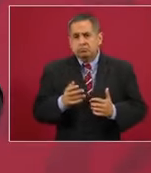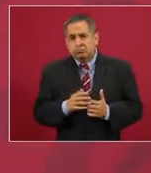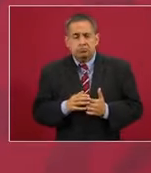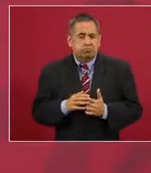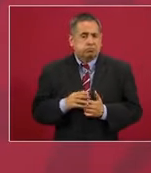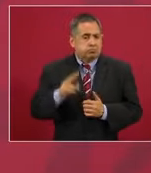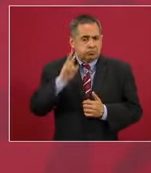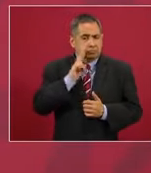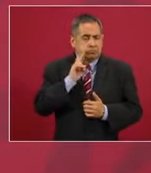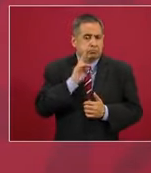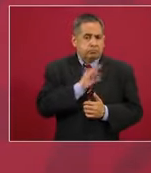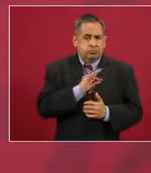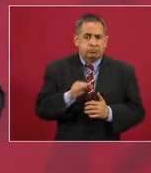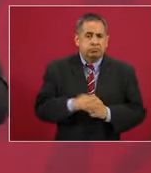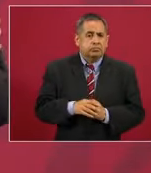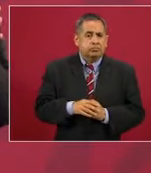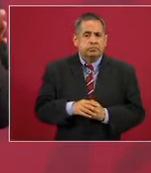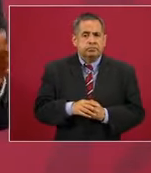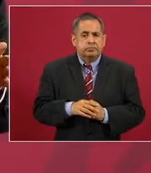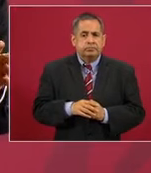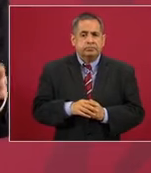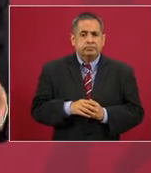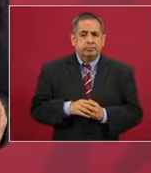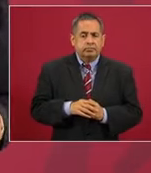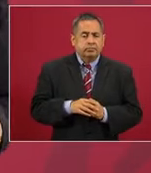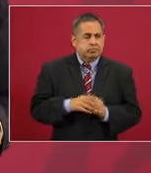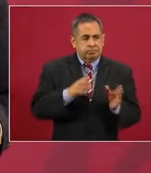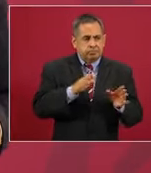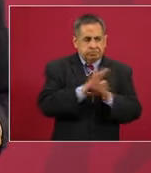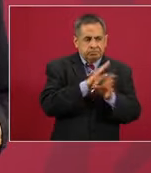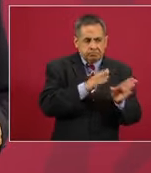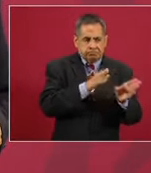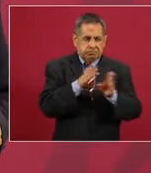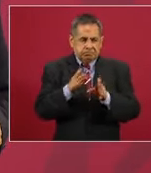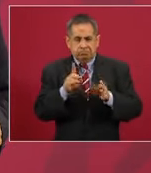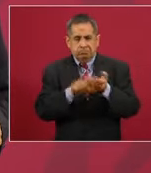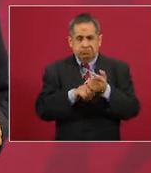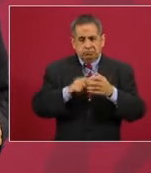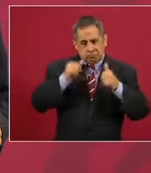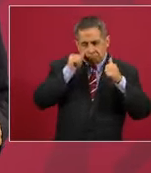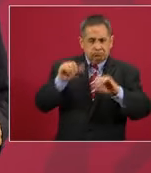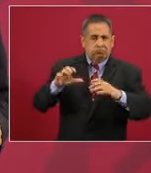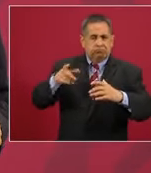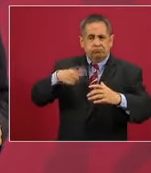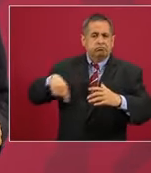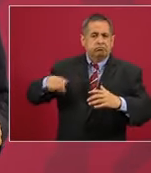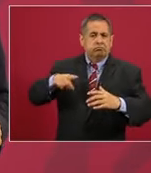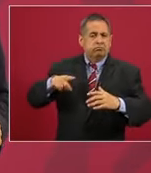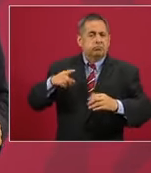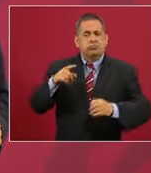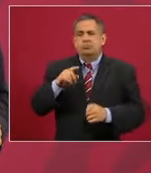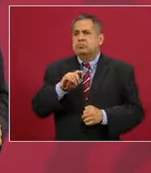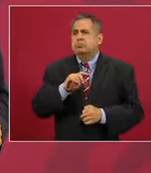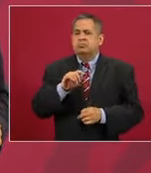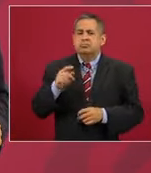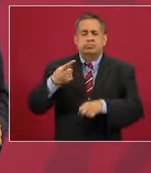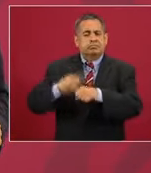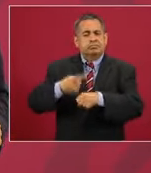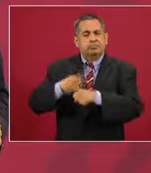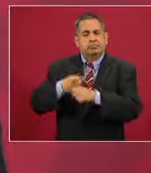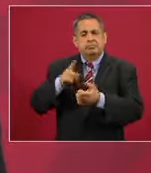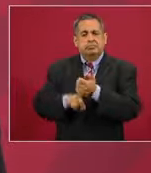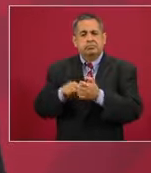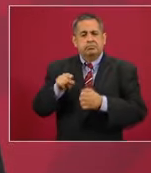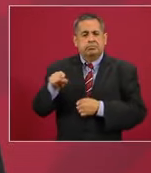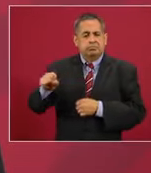orientar a la atención a enfermos